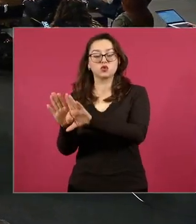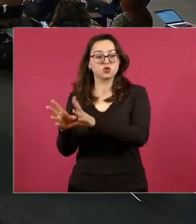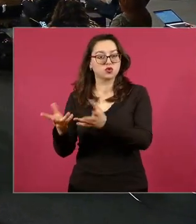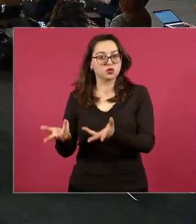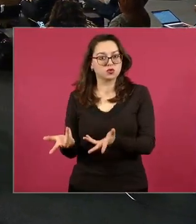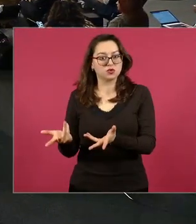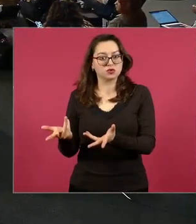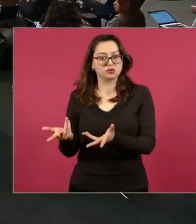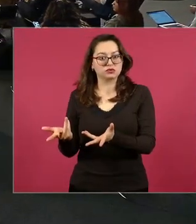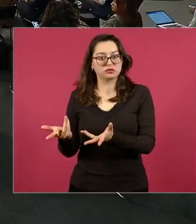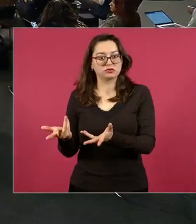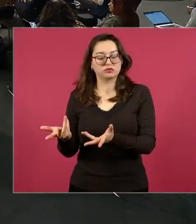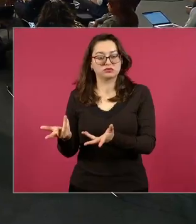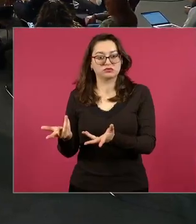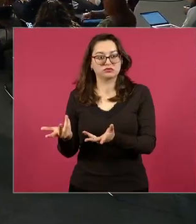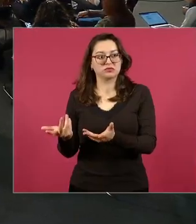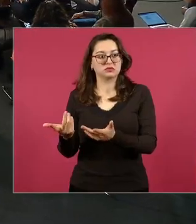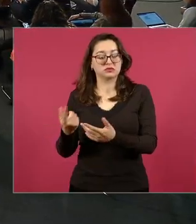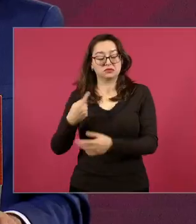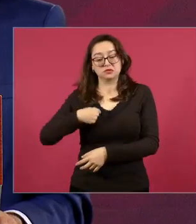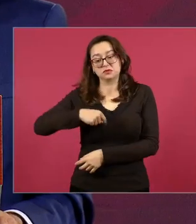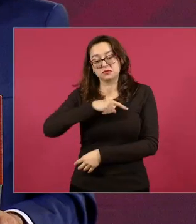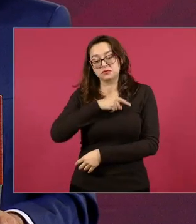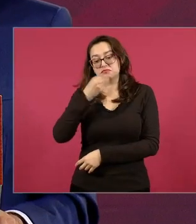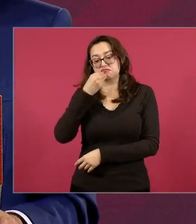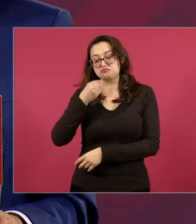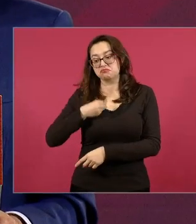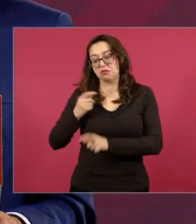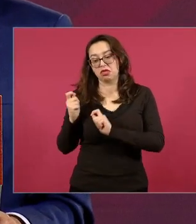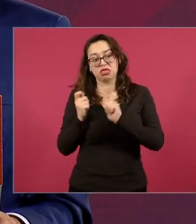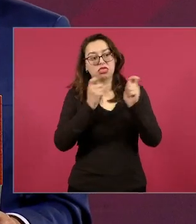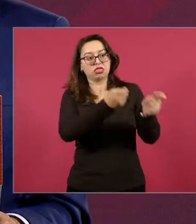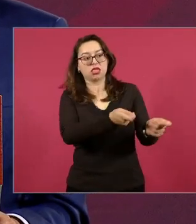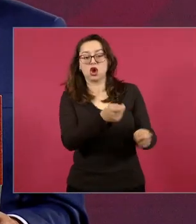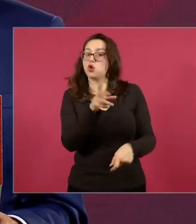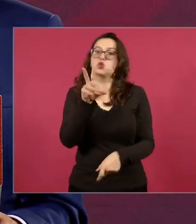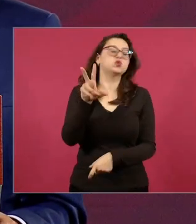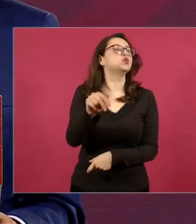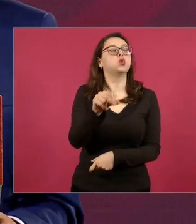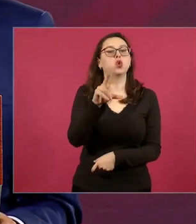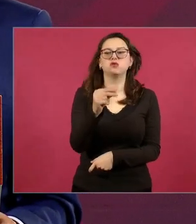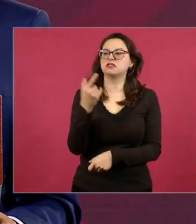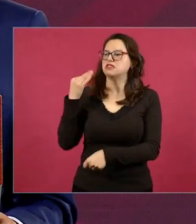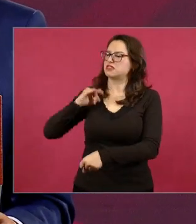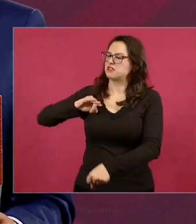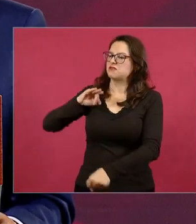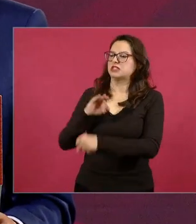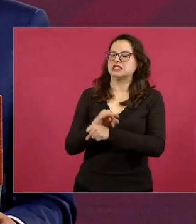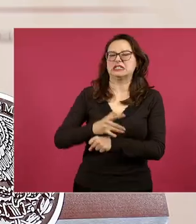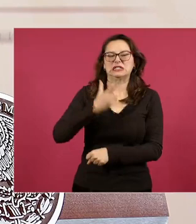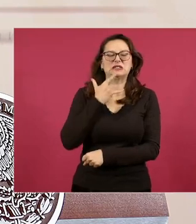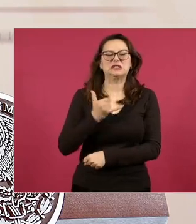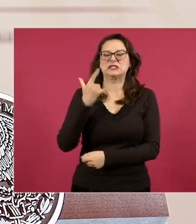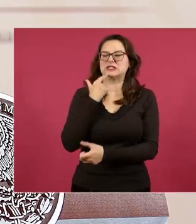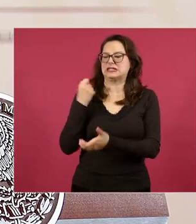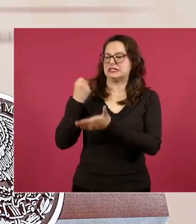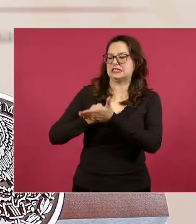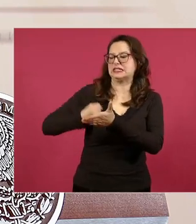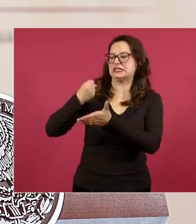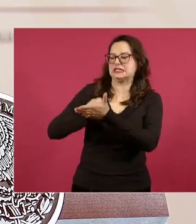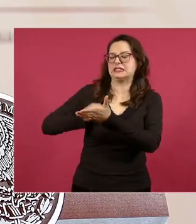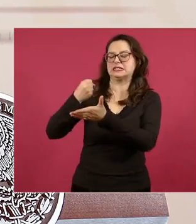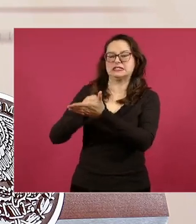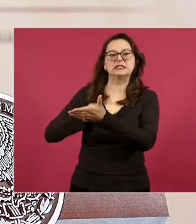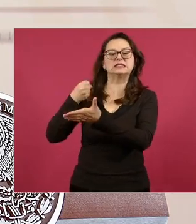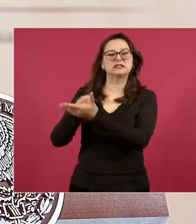por nuestra voluntad nunca aceptemos ninguna imposición para dejarles a